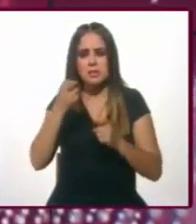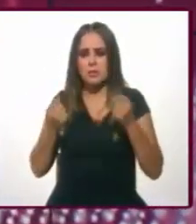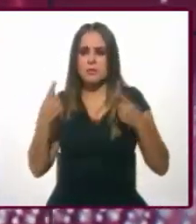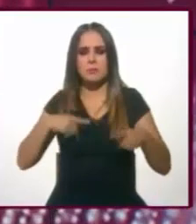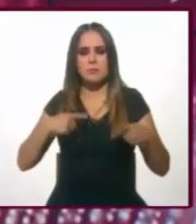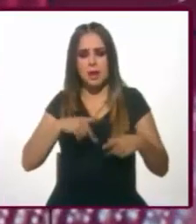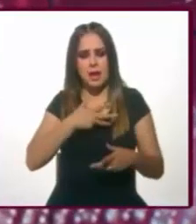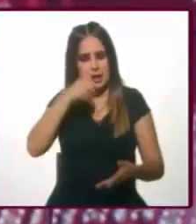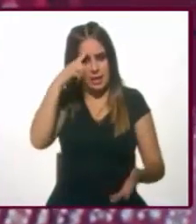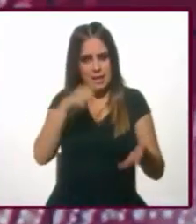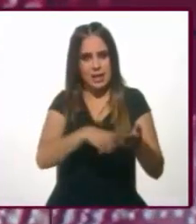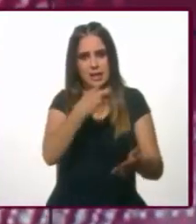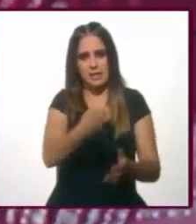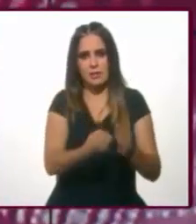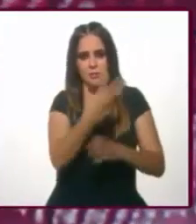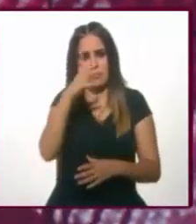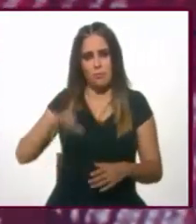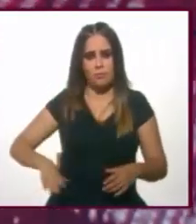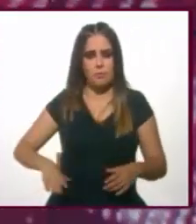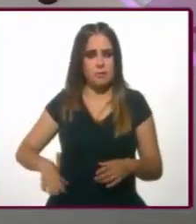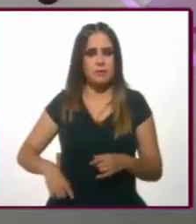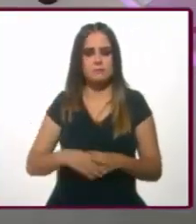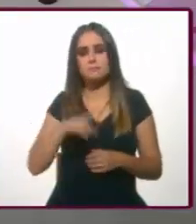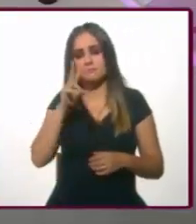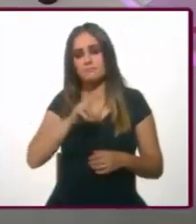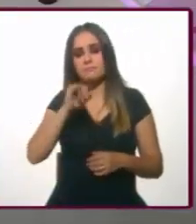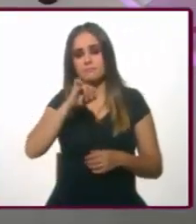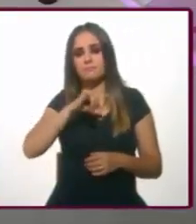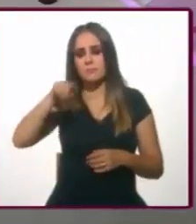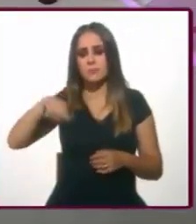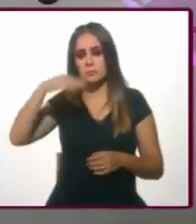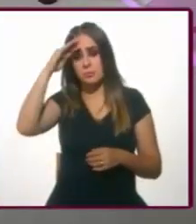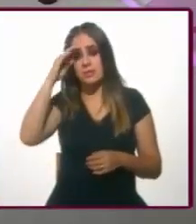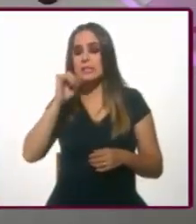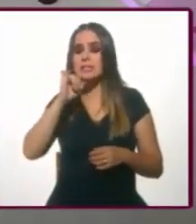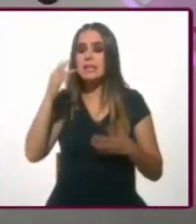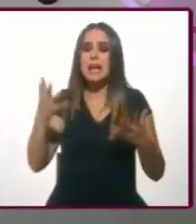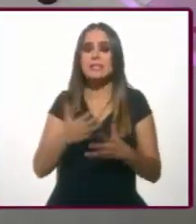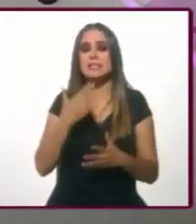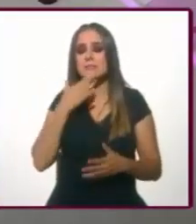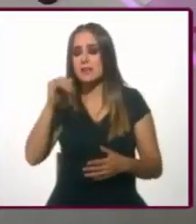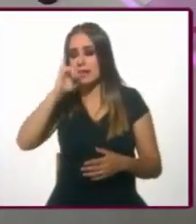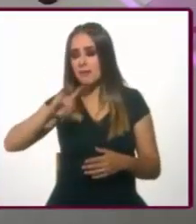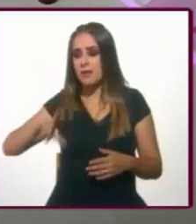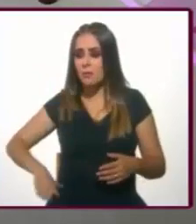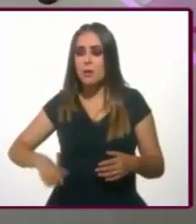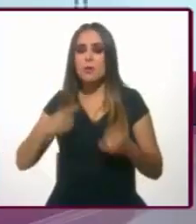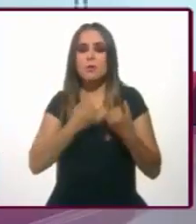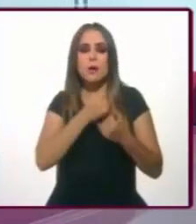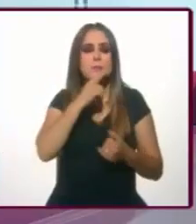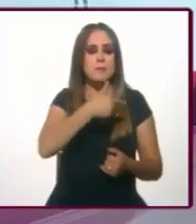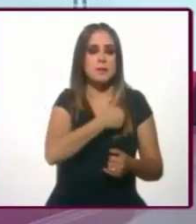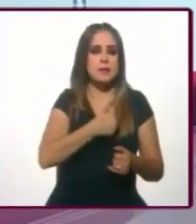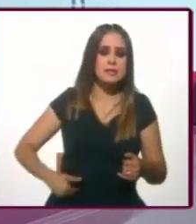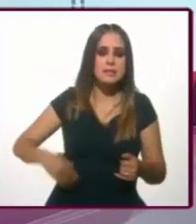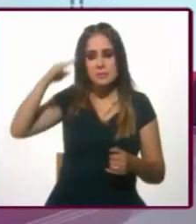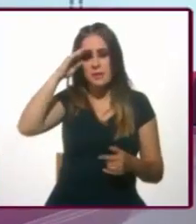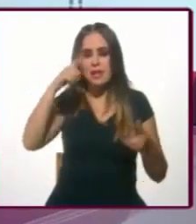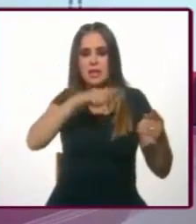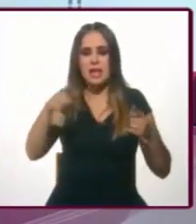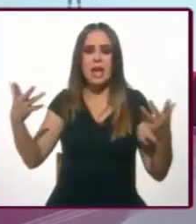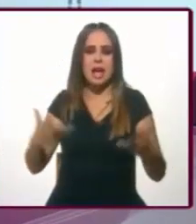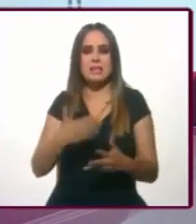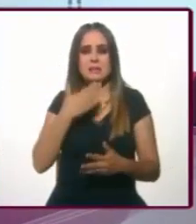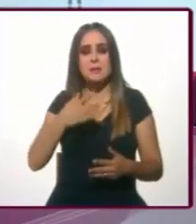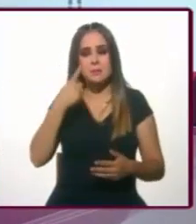esto vaya hacia adelante. Así es, tenemos una expectativa muy alta de nuestra jefa de gobierno, no tan alta como el presidente. Y también hay que recordar, Lupita, que